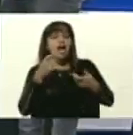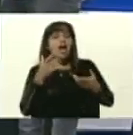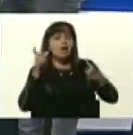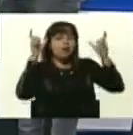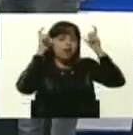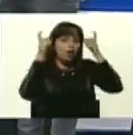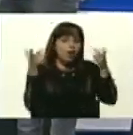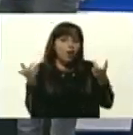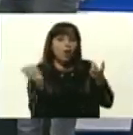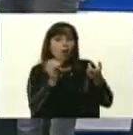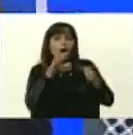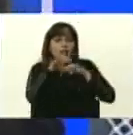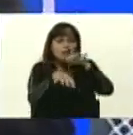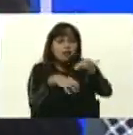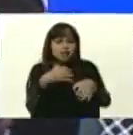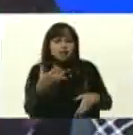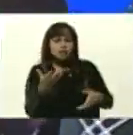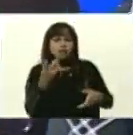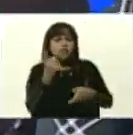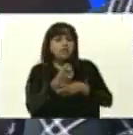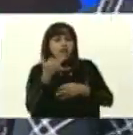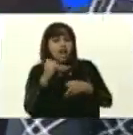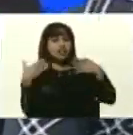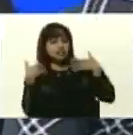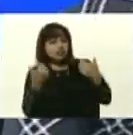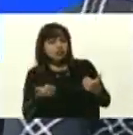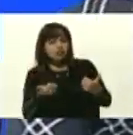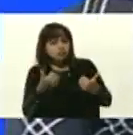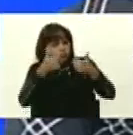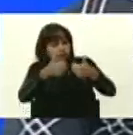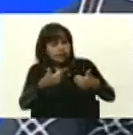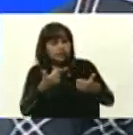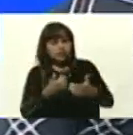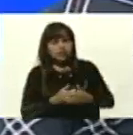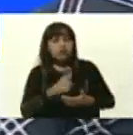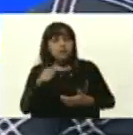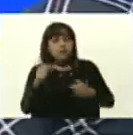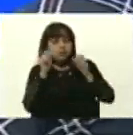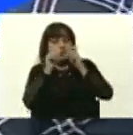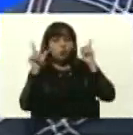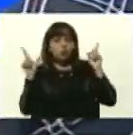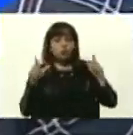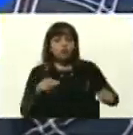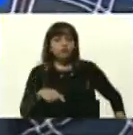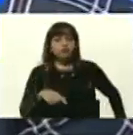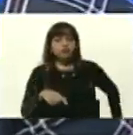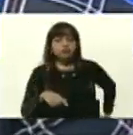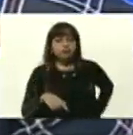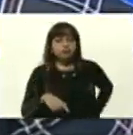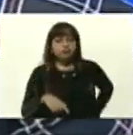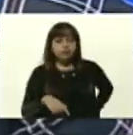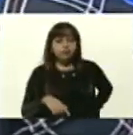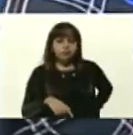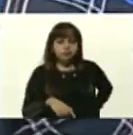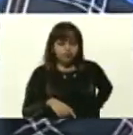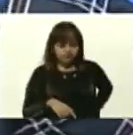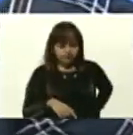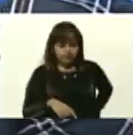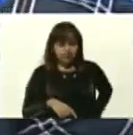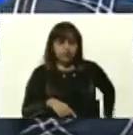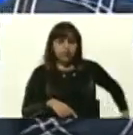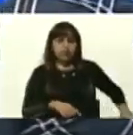para mantener sano a los animalitos. Y además, descubrir que con buena alimentación